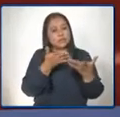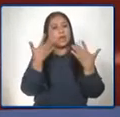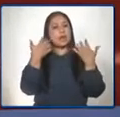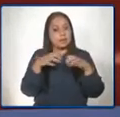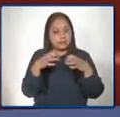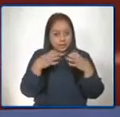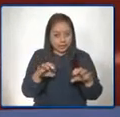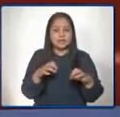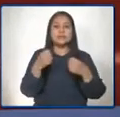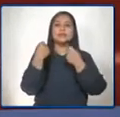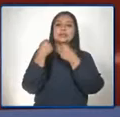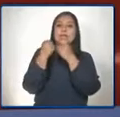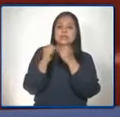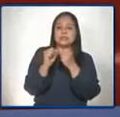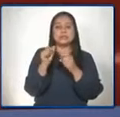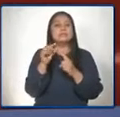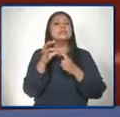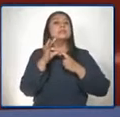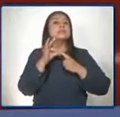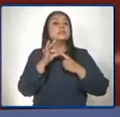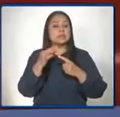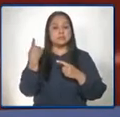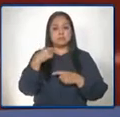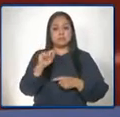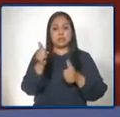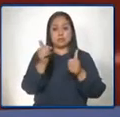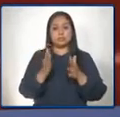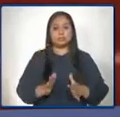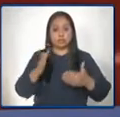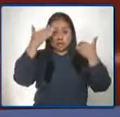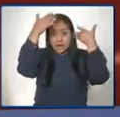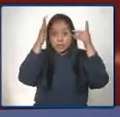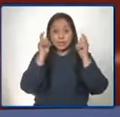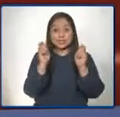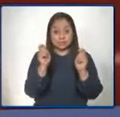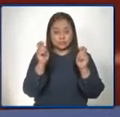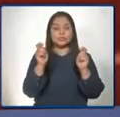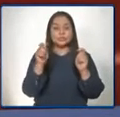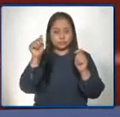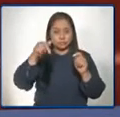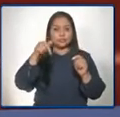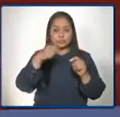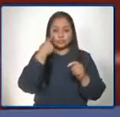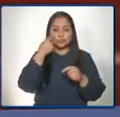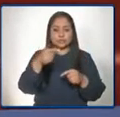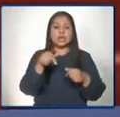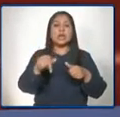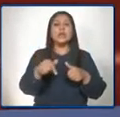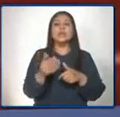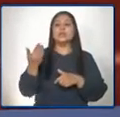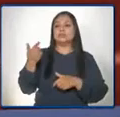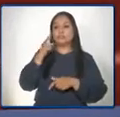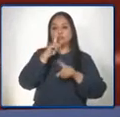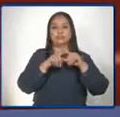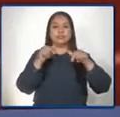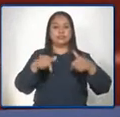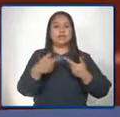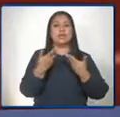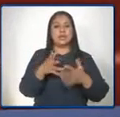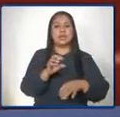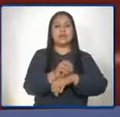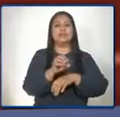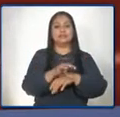para los estudiantes graduandos. Principalmente se empezó a atender a señoritas de las escuelas de formación